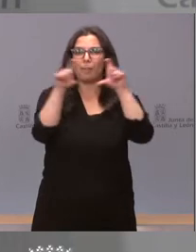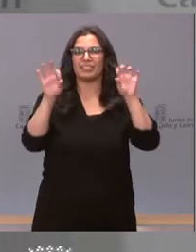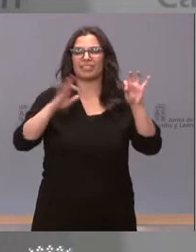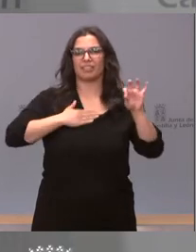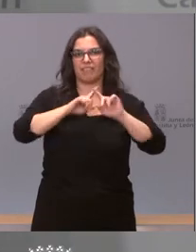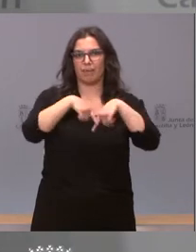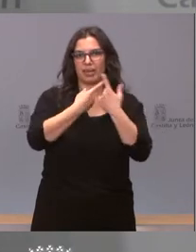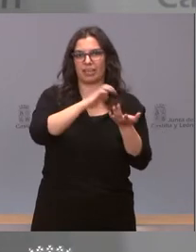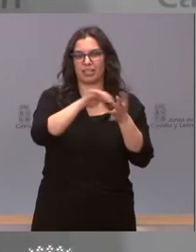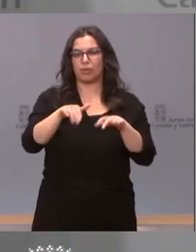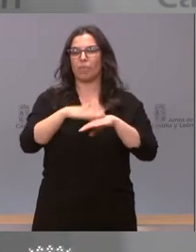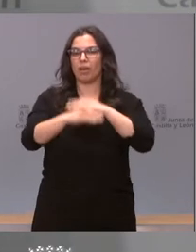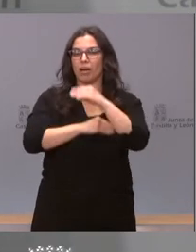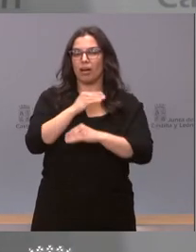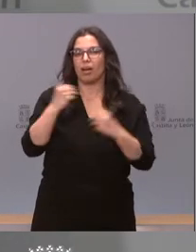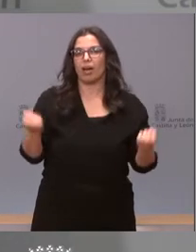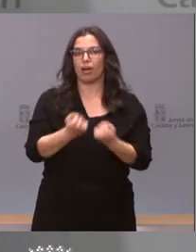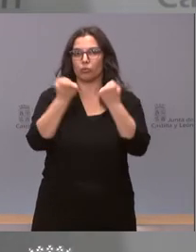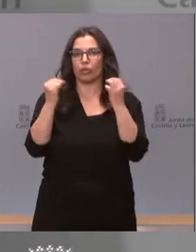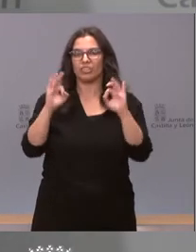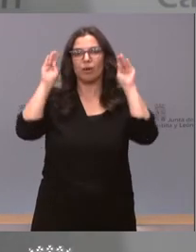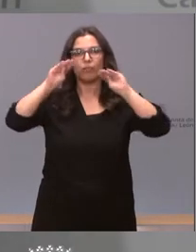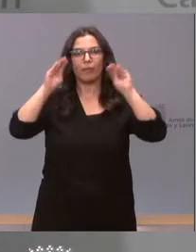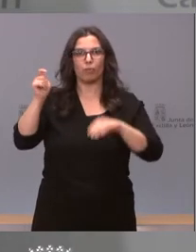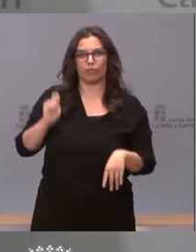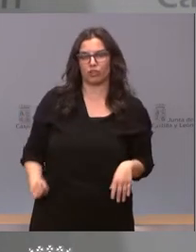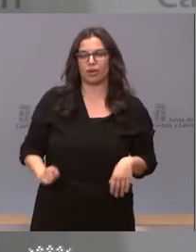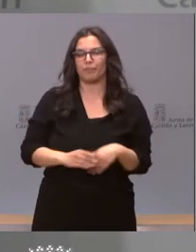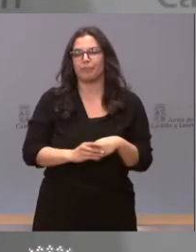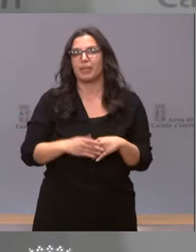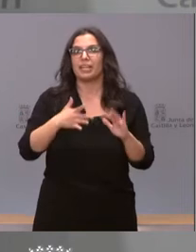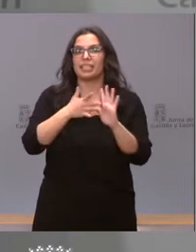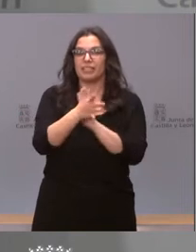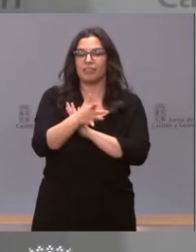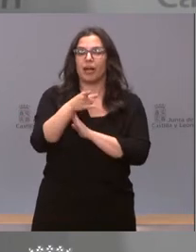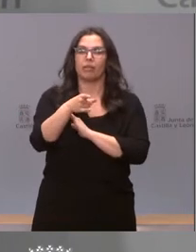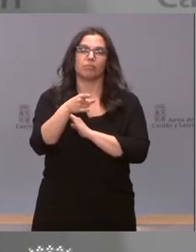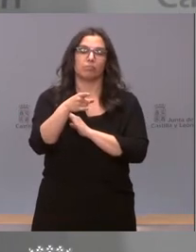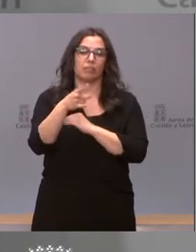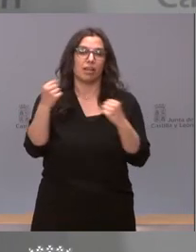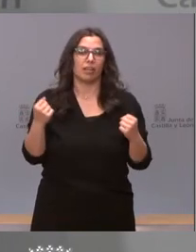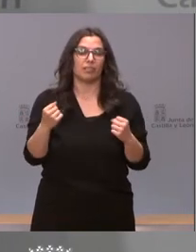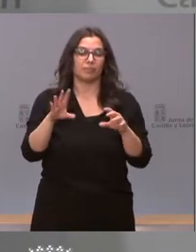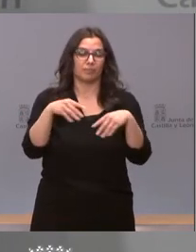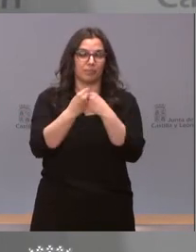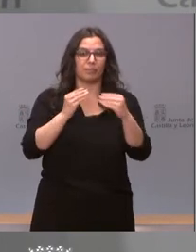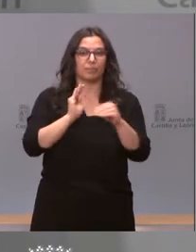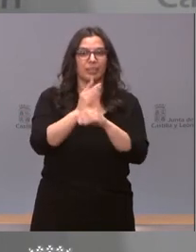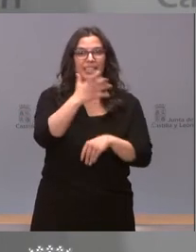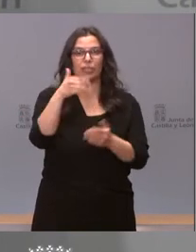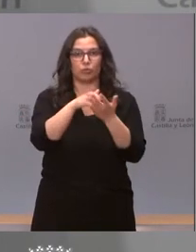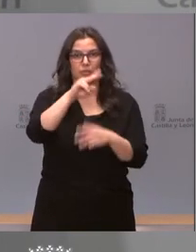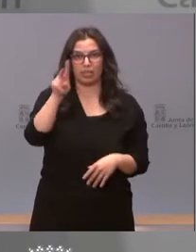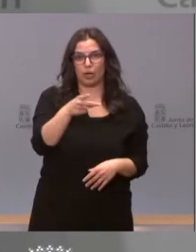y León para desarrollar actuaciones en formación profesional. Se trata de una subvención, como digo, de 500.000 euros para